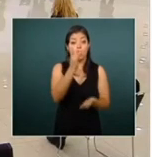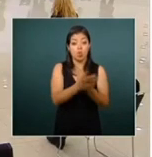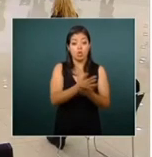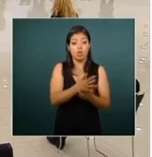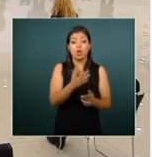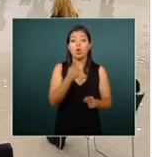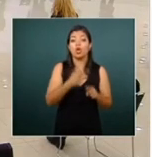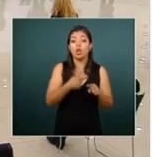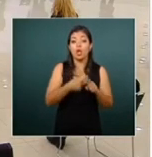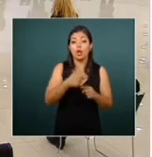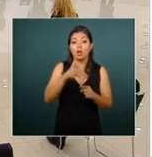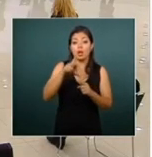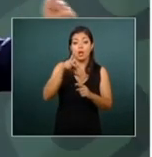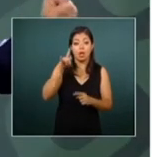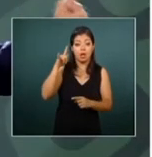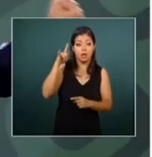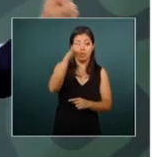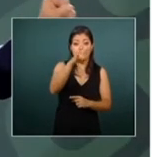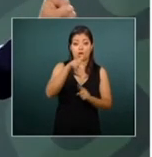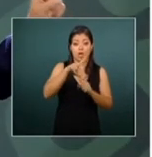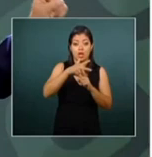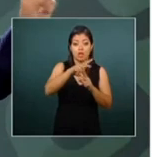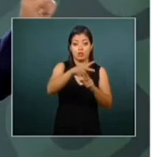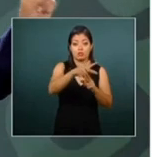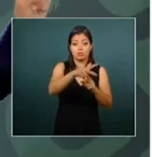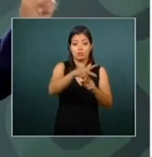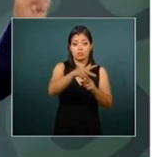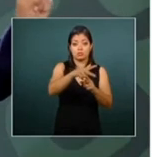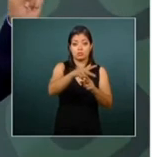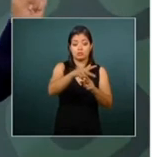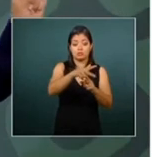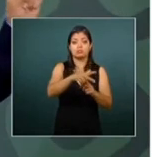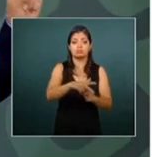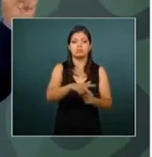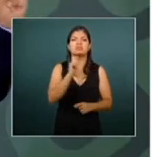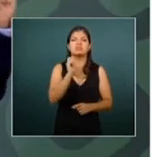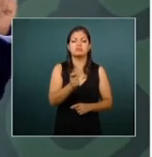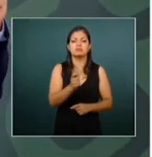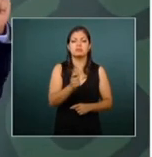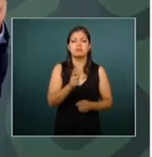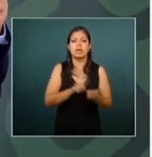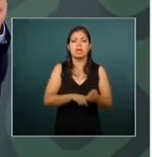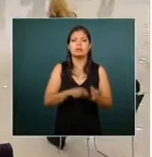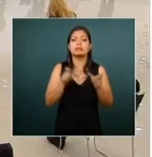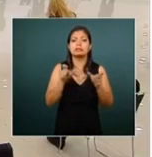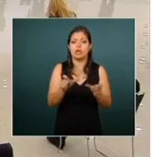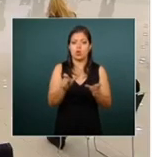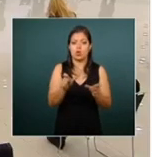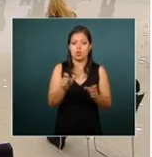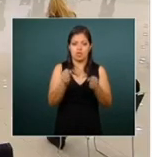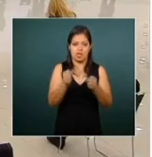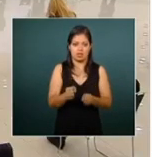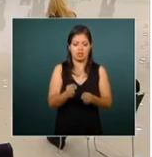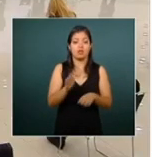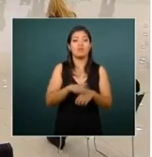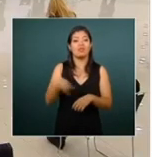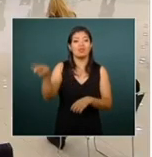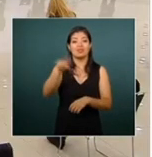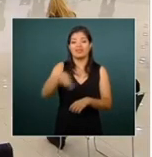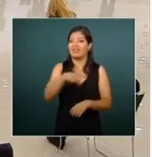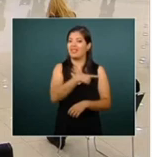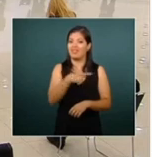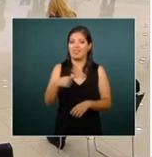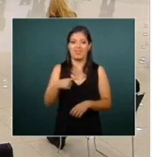aviones y helicópteros son los que tienen que ver con la seguridad porque ellos tienen que llegar